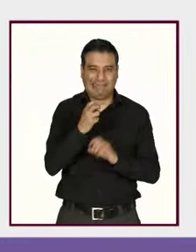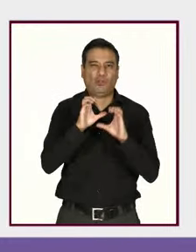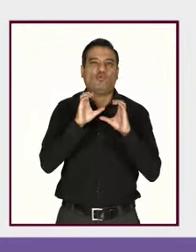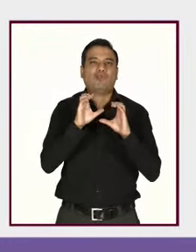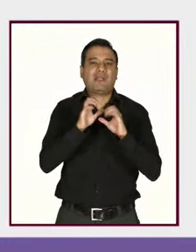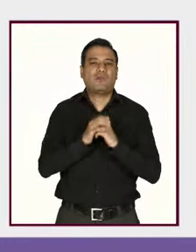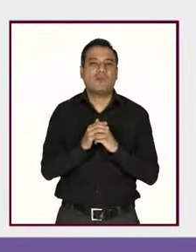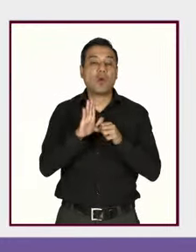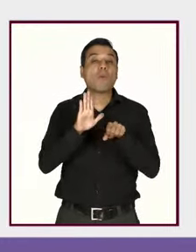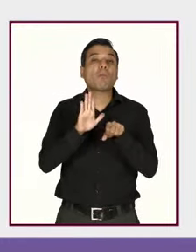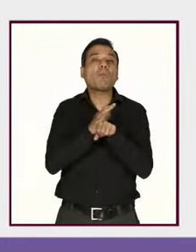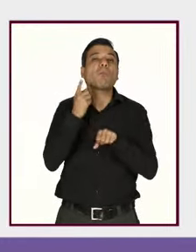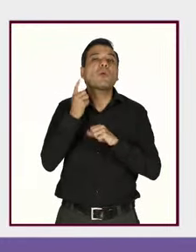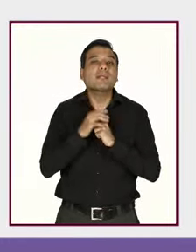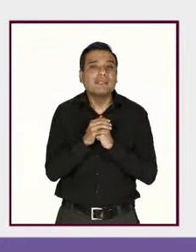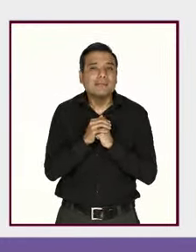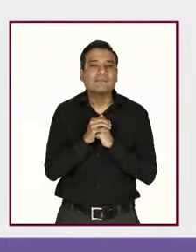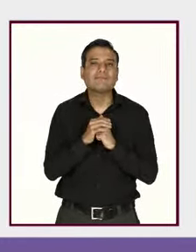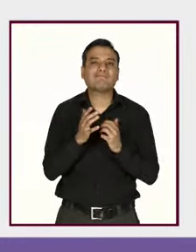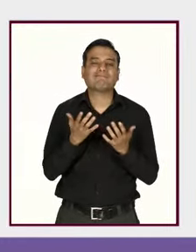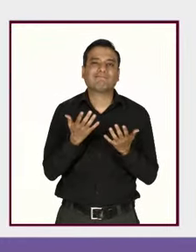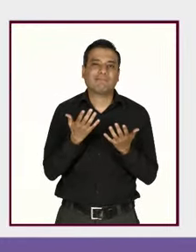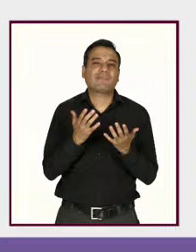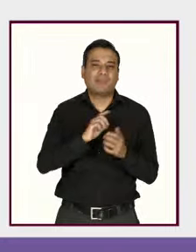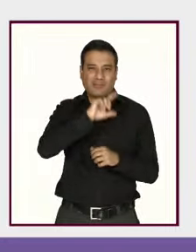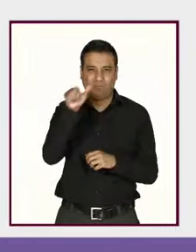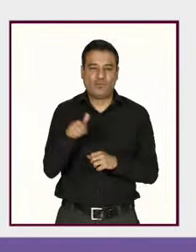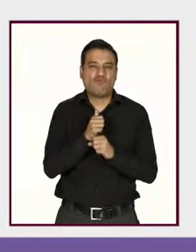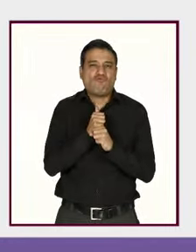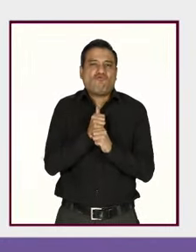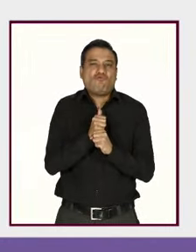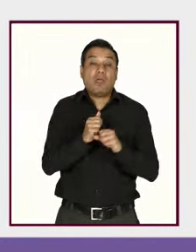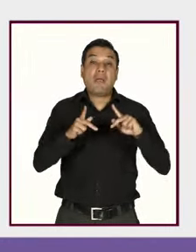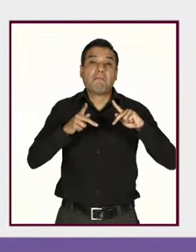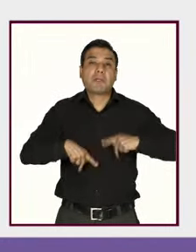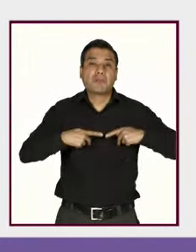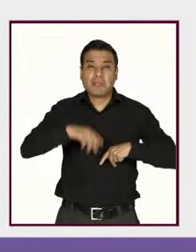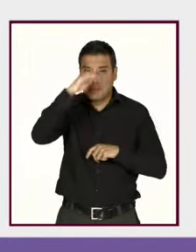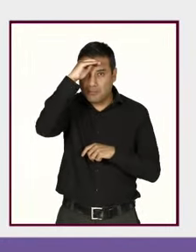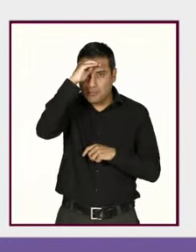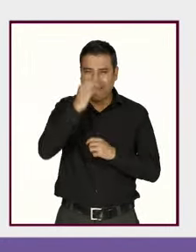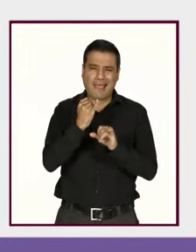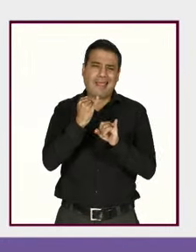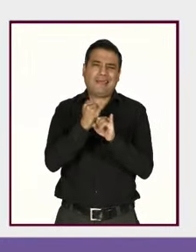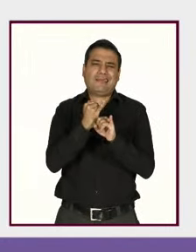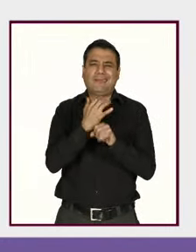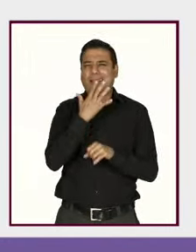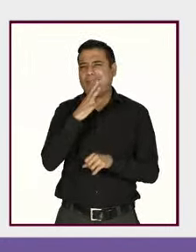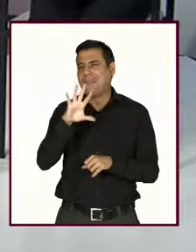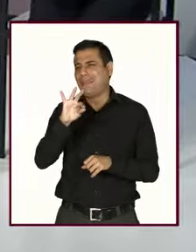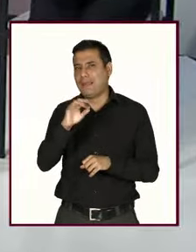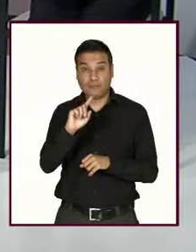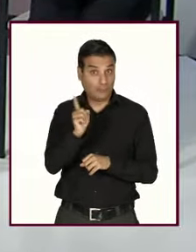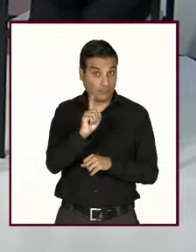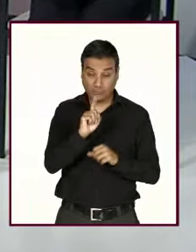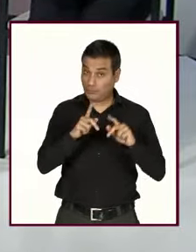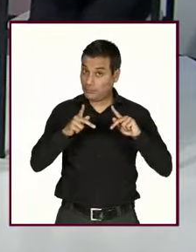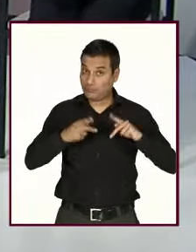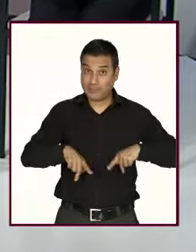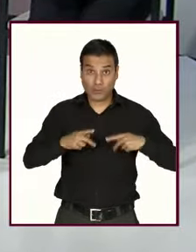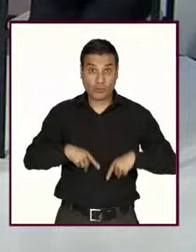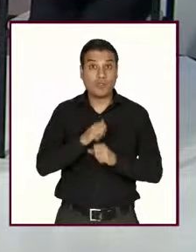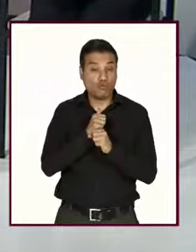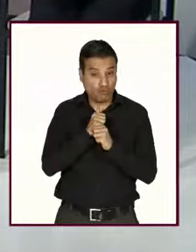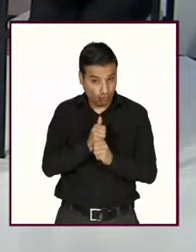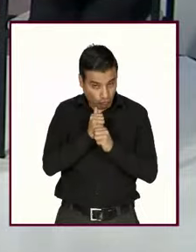porque causan un daño que si bien lo digital a veces podemos pensar que no trasciende, claro que trasciende y trasciende a la vida personal de